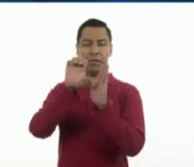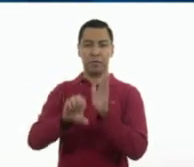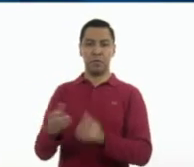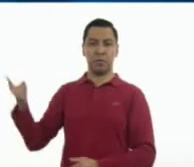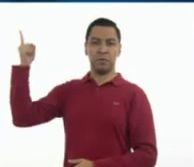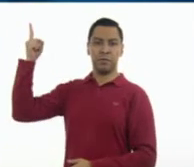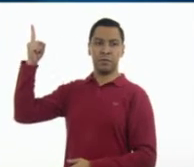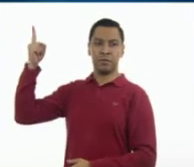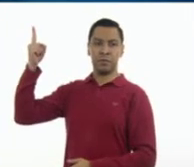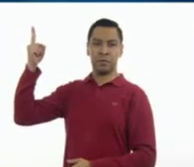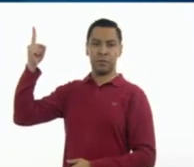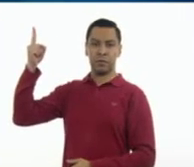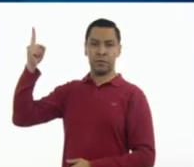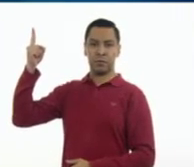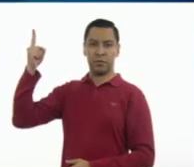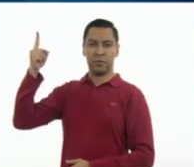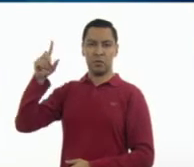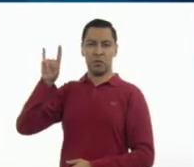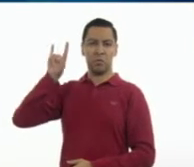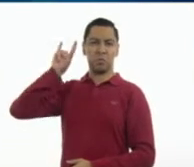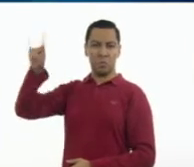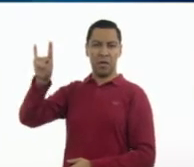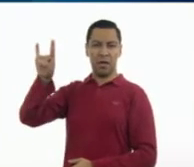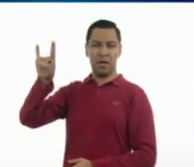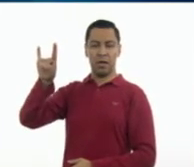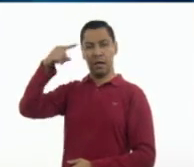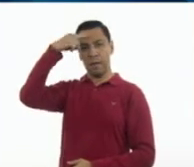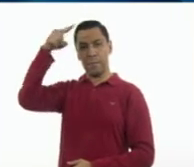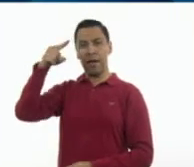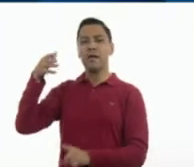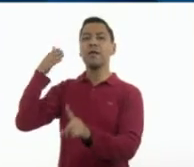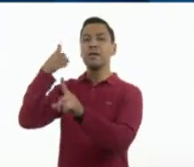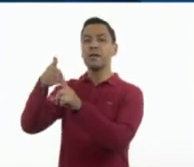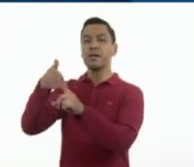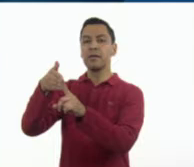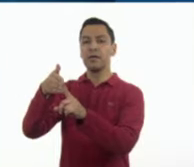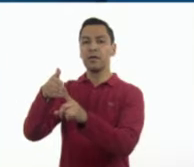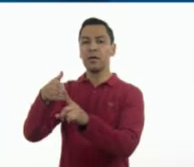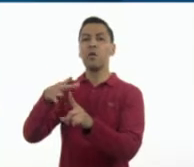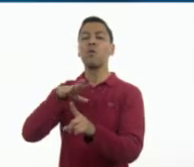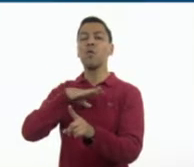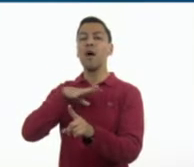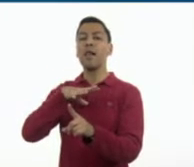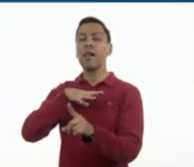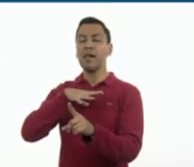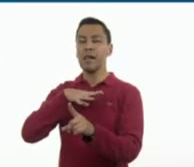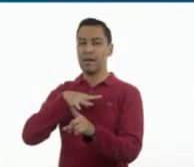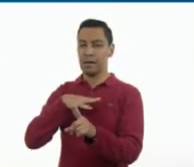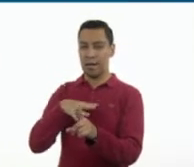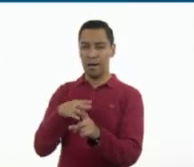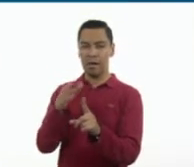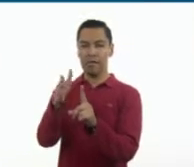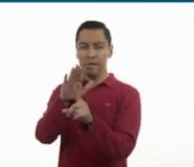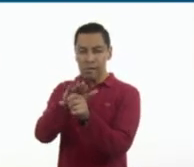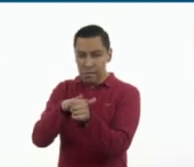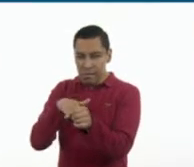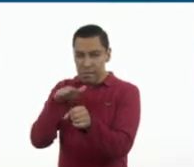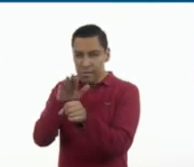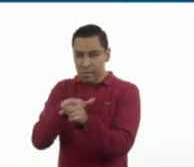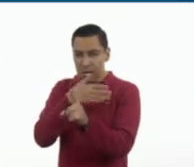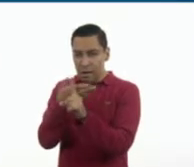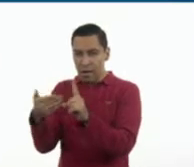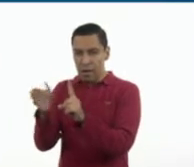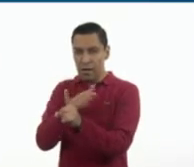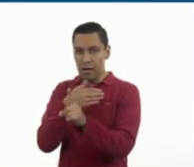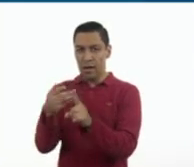esto es una propaganda que tiene un propósito y el propósito dentro de la retórica que maneja es persuadirnos para que